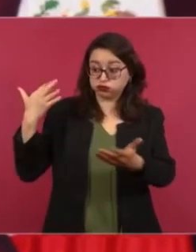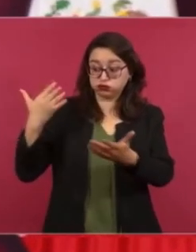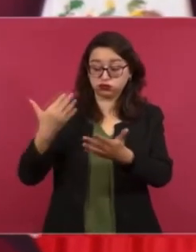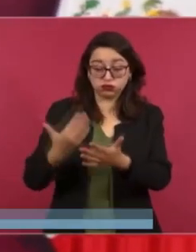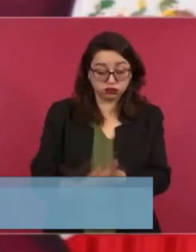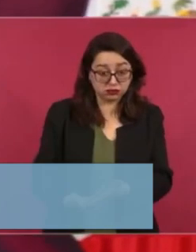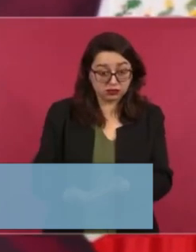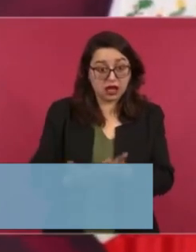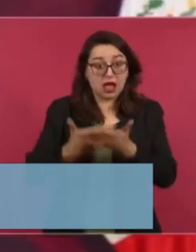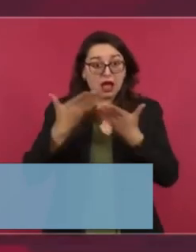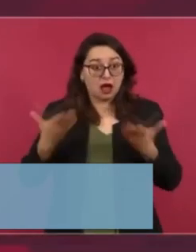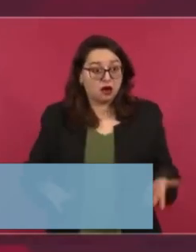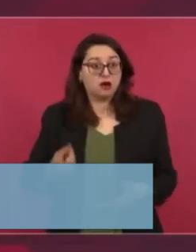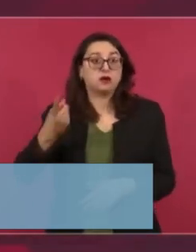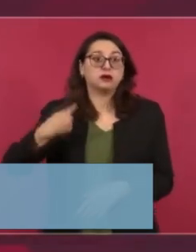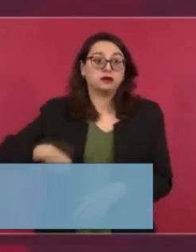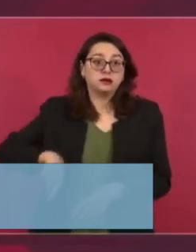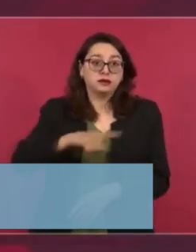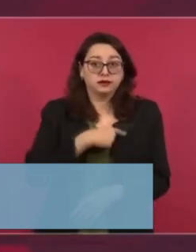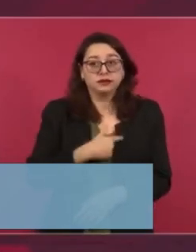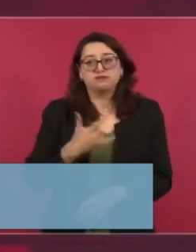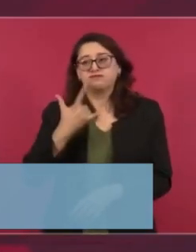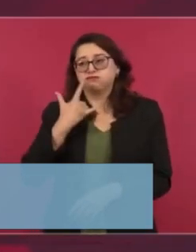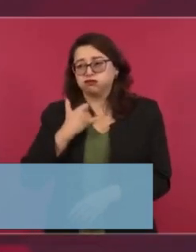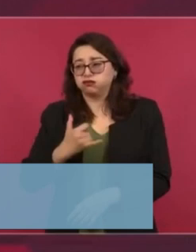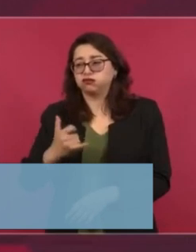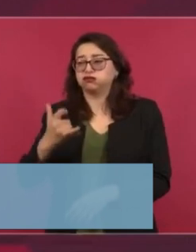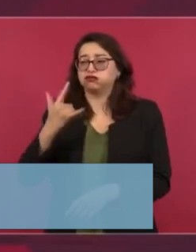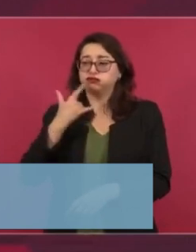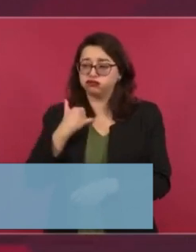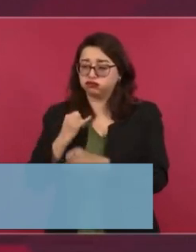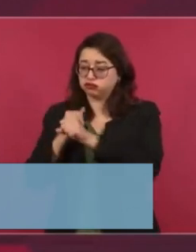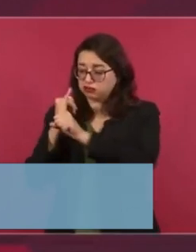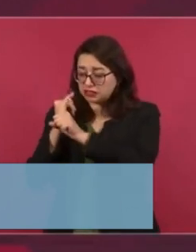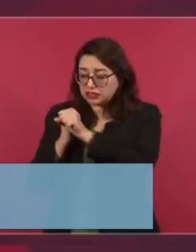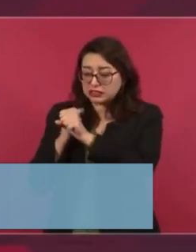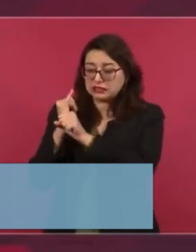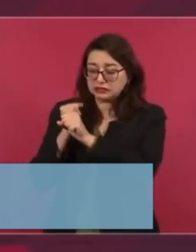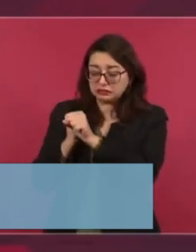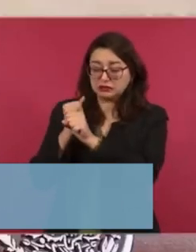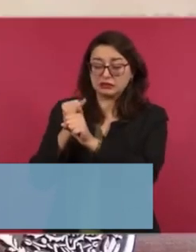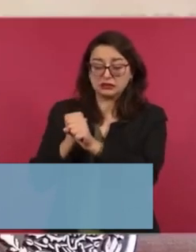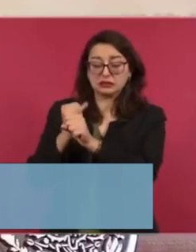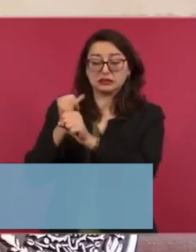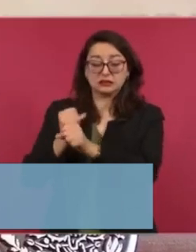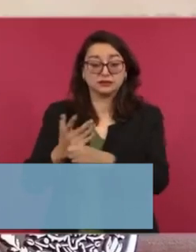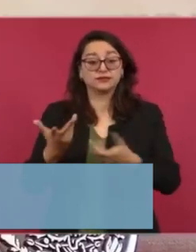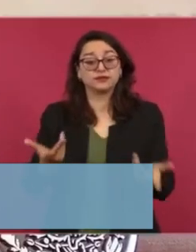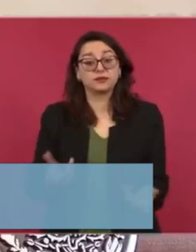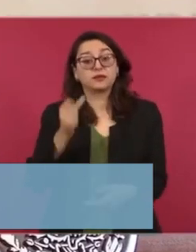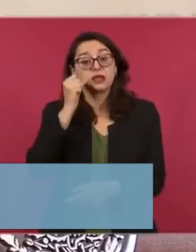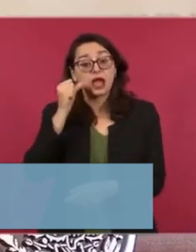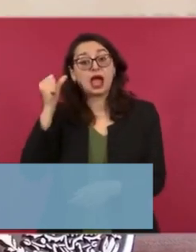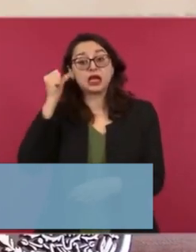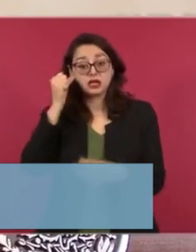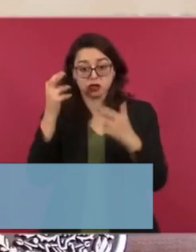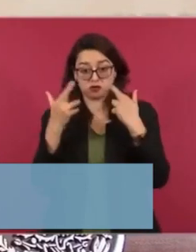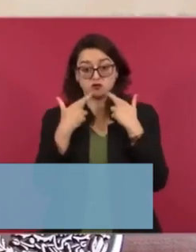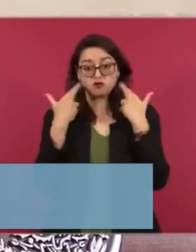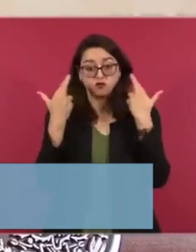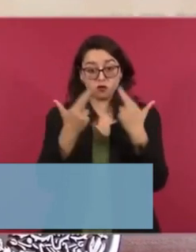tuvo una reunión con los padres, con los abogados, los padres de los muchachos desaparecidos,